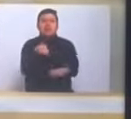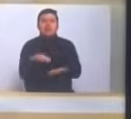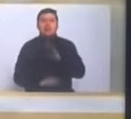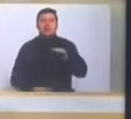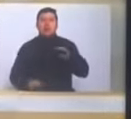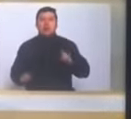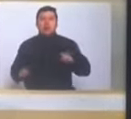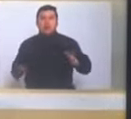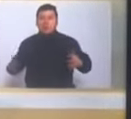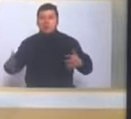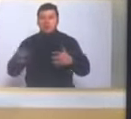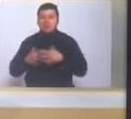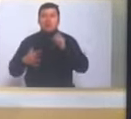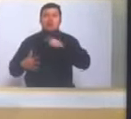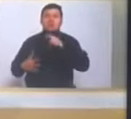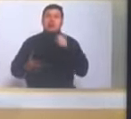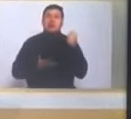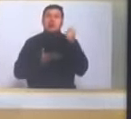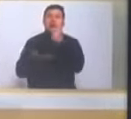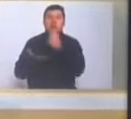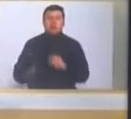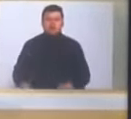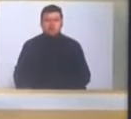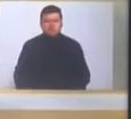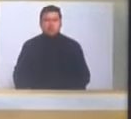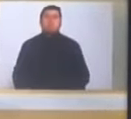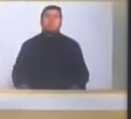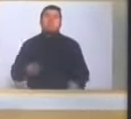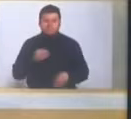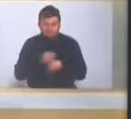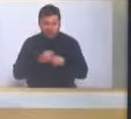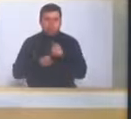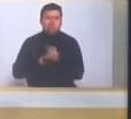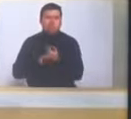Mocoa necesita aparte